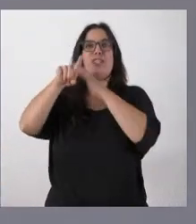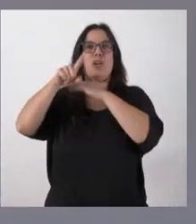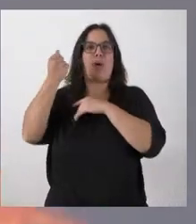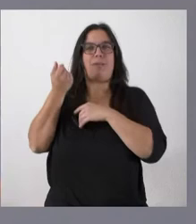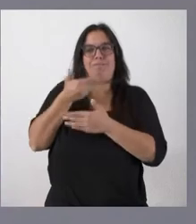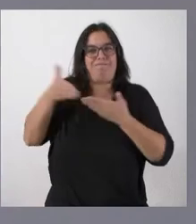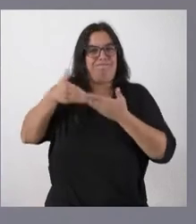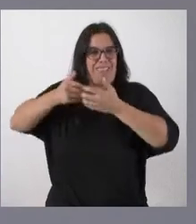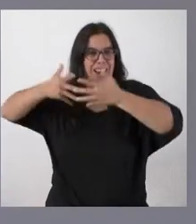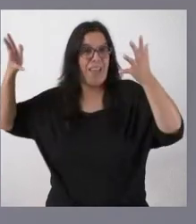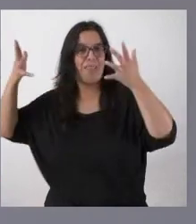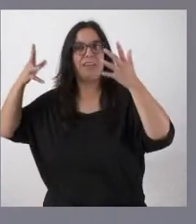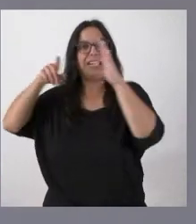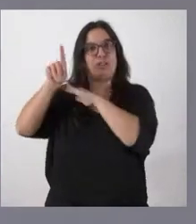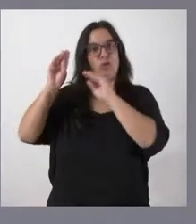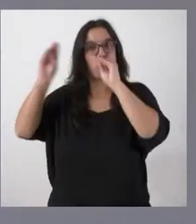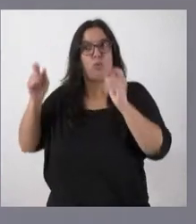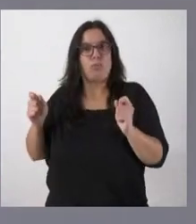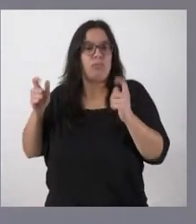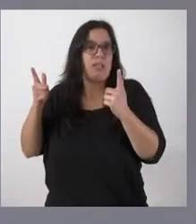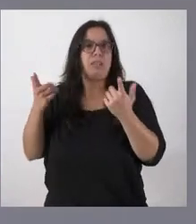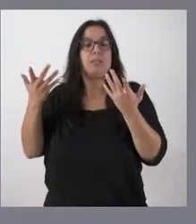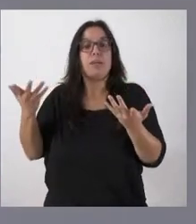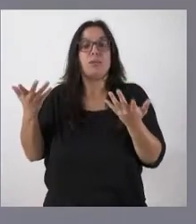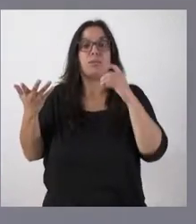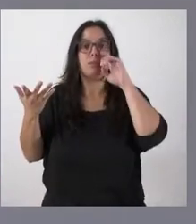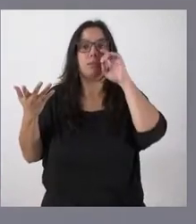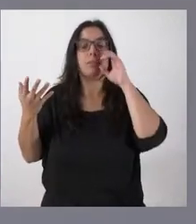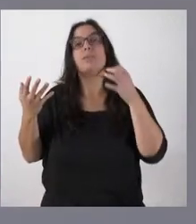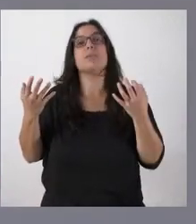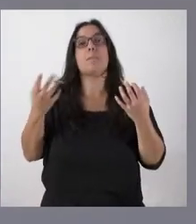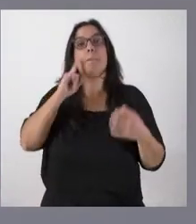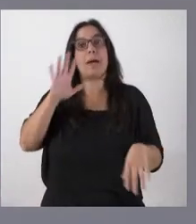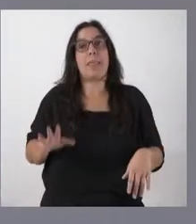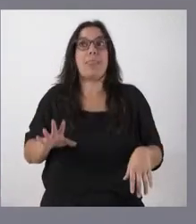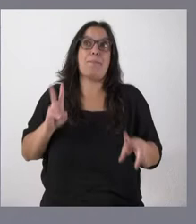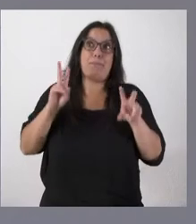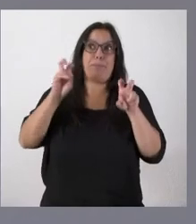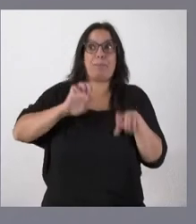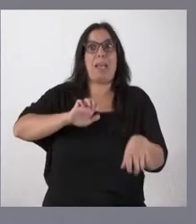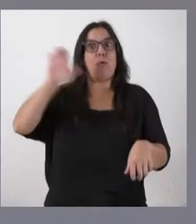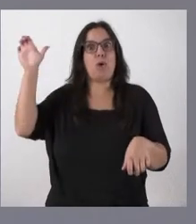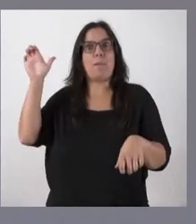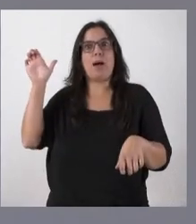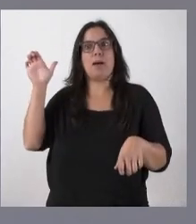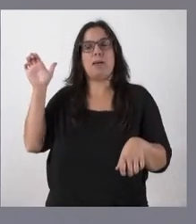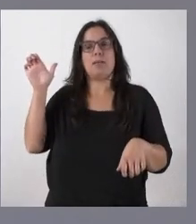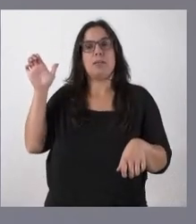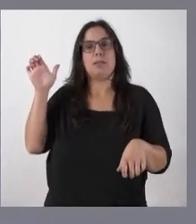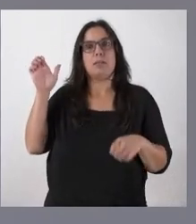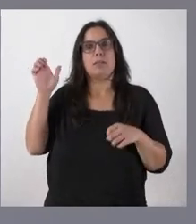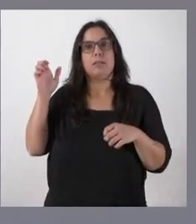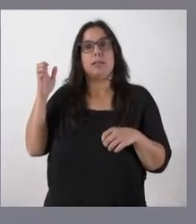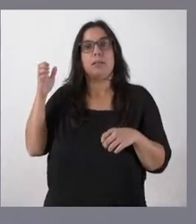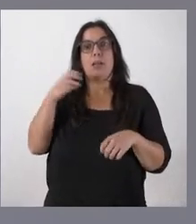coste de gestión de las mismas es muy reducido. Pero esto que puede entenderse a nivel europeo por parte del BEI lo que hace es